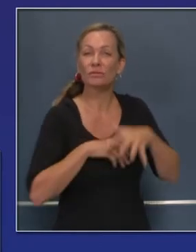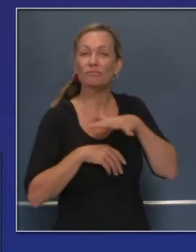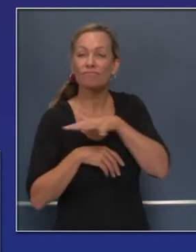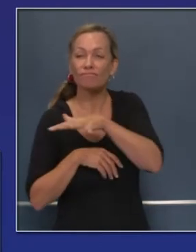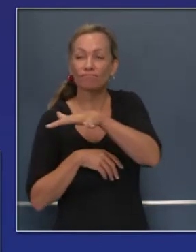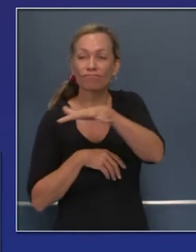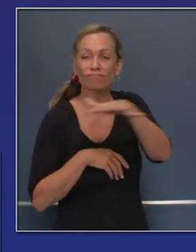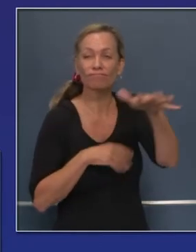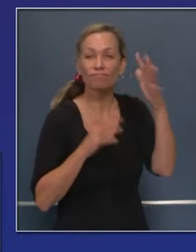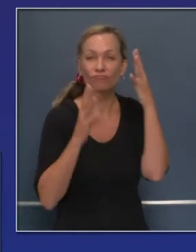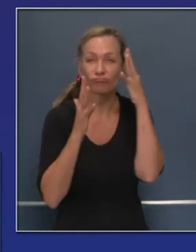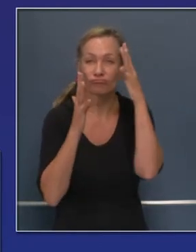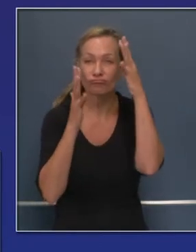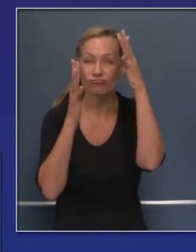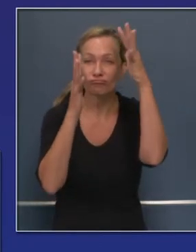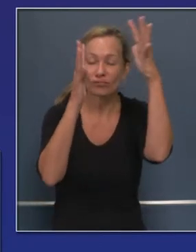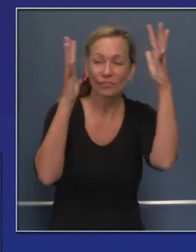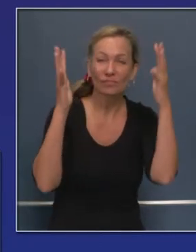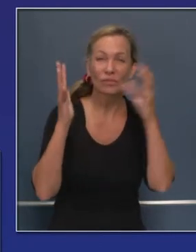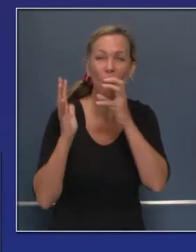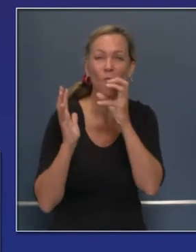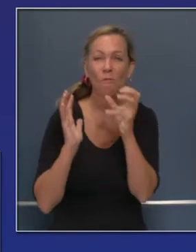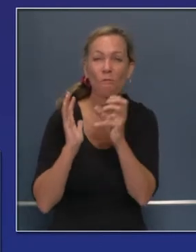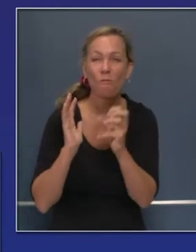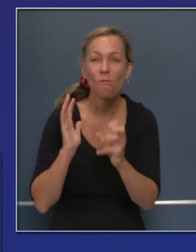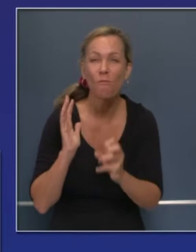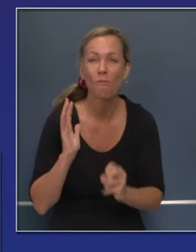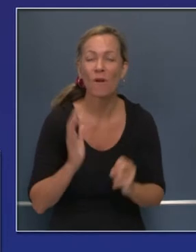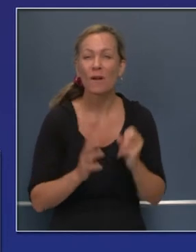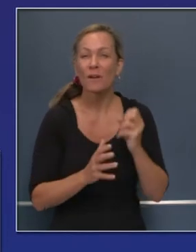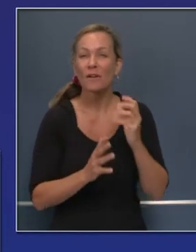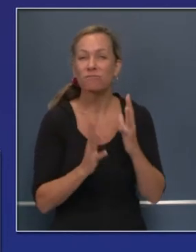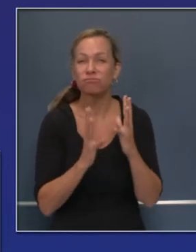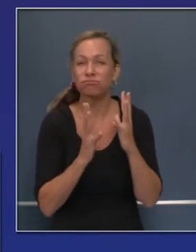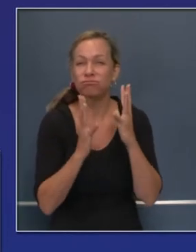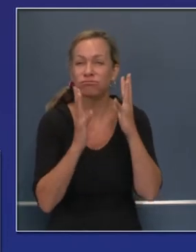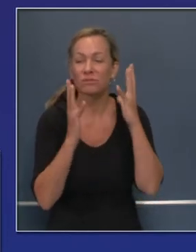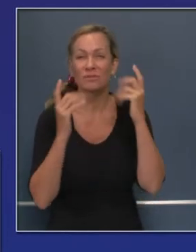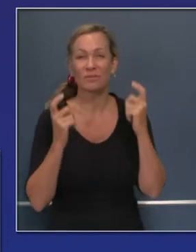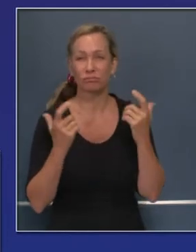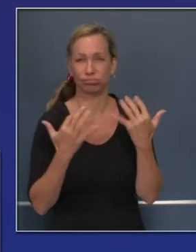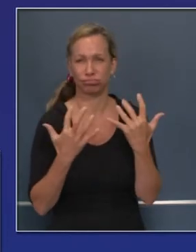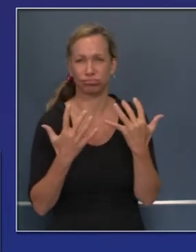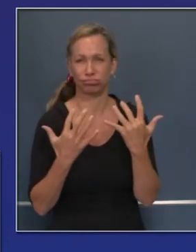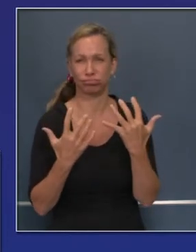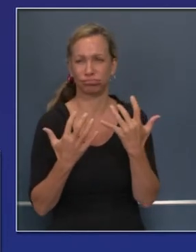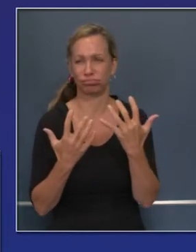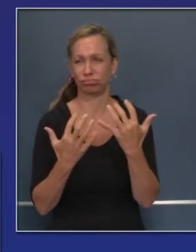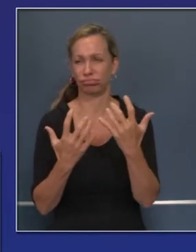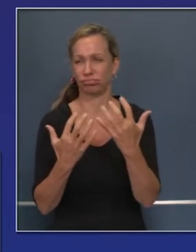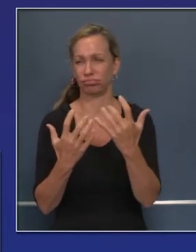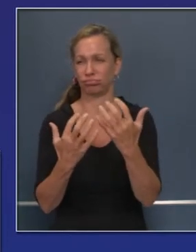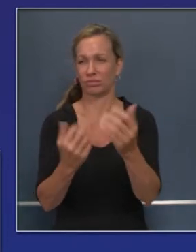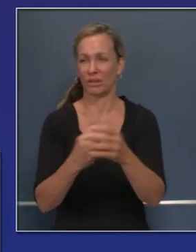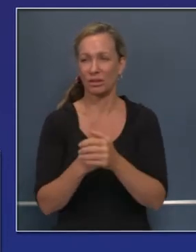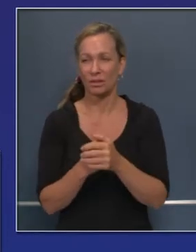inmunes a estos incendios. Pero bueno, el 13% ha sido contenido y ahora lo que tenemos que hacer ahora en el área de Santa Cruz,